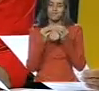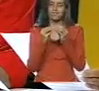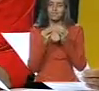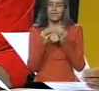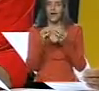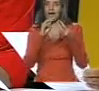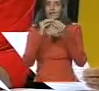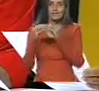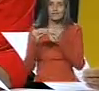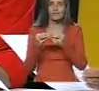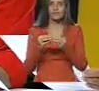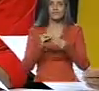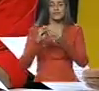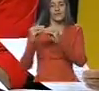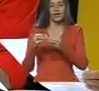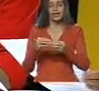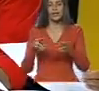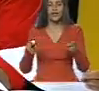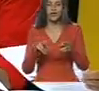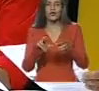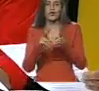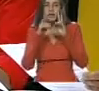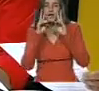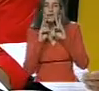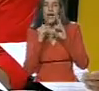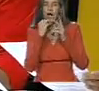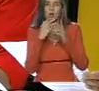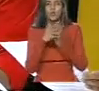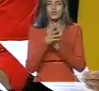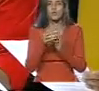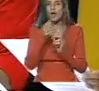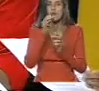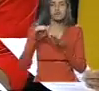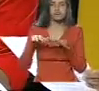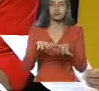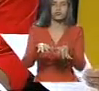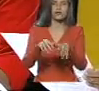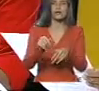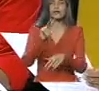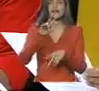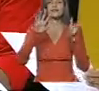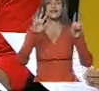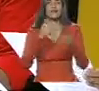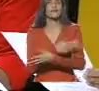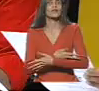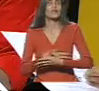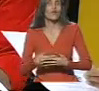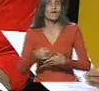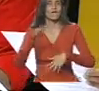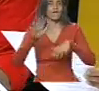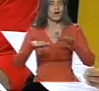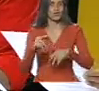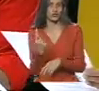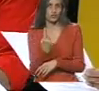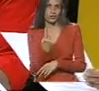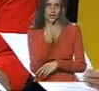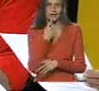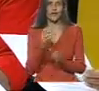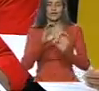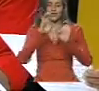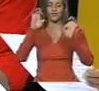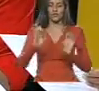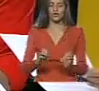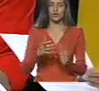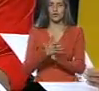obra de rehabilitación y saneamiento de los ríos, canales y quebradas, 37 millones del litoral barloventeño. Infraestructura